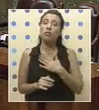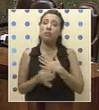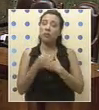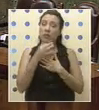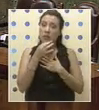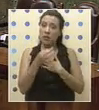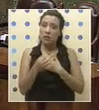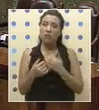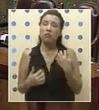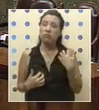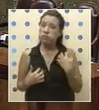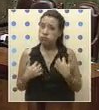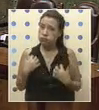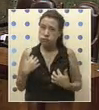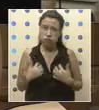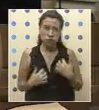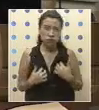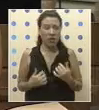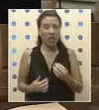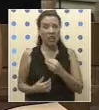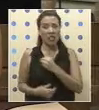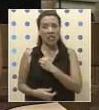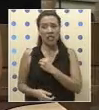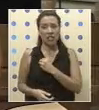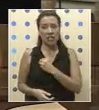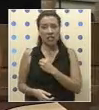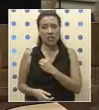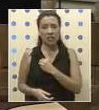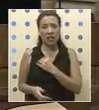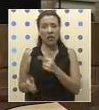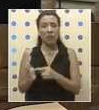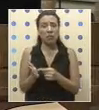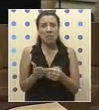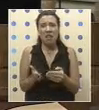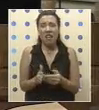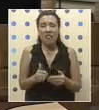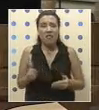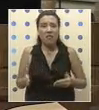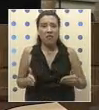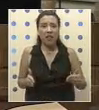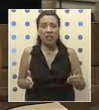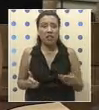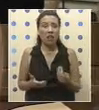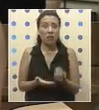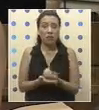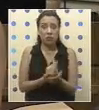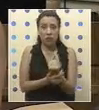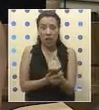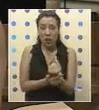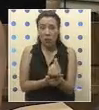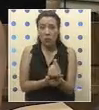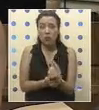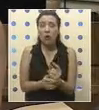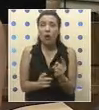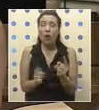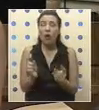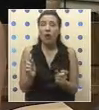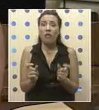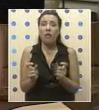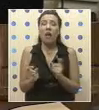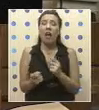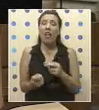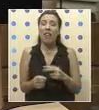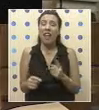la profunda molestia y tristeza de miles de vecinos de escasos recursos, familias vulnerables de